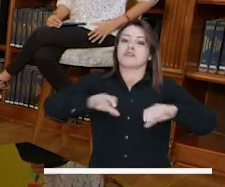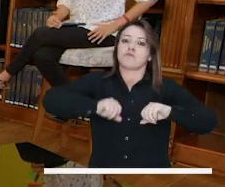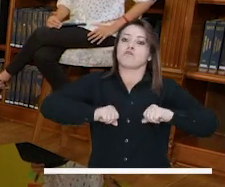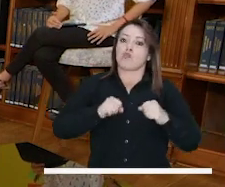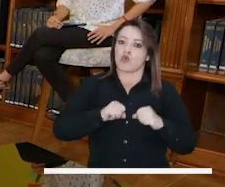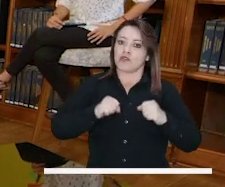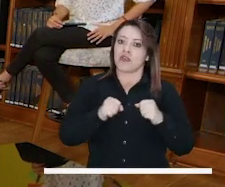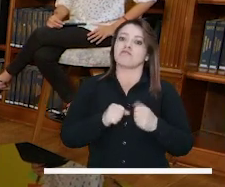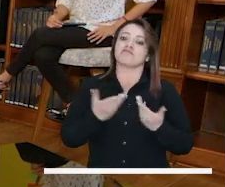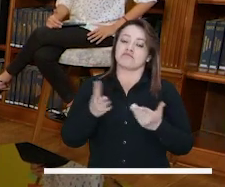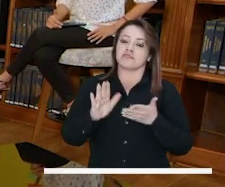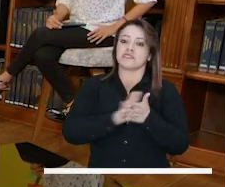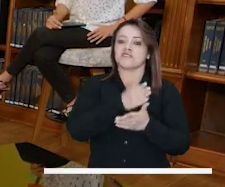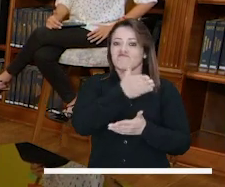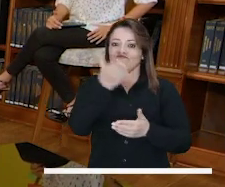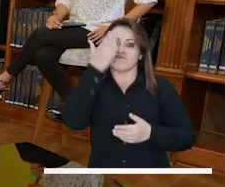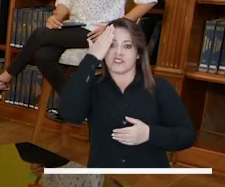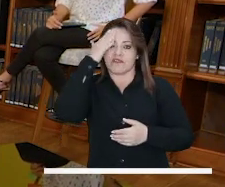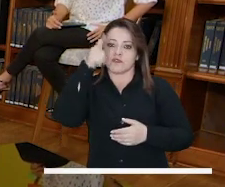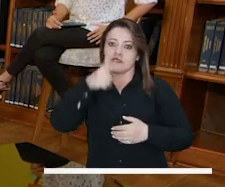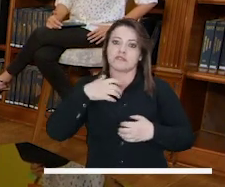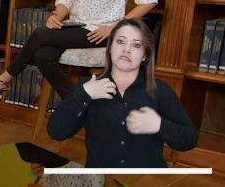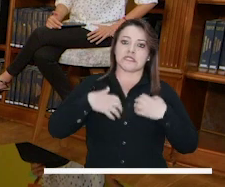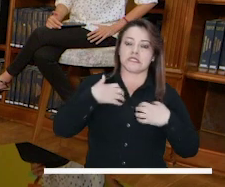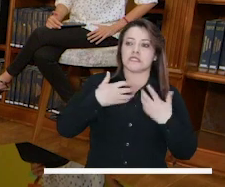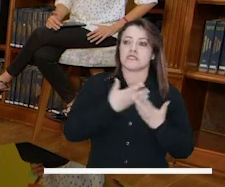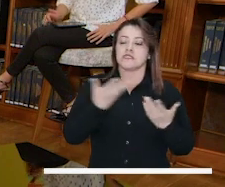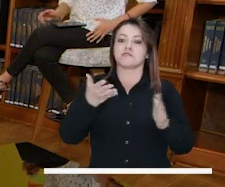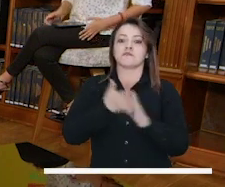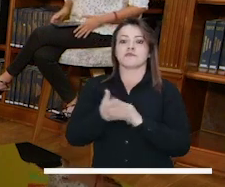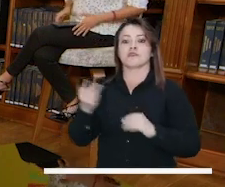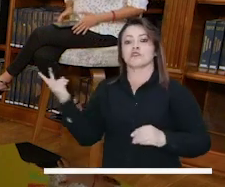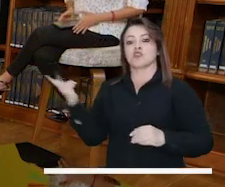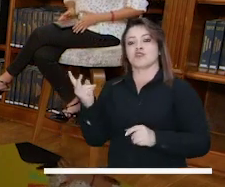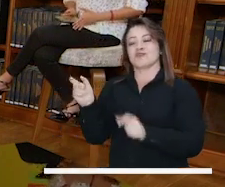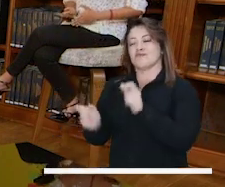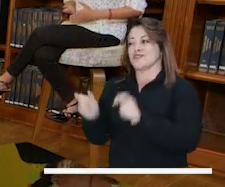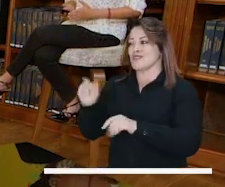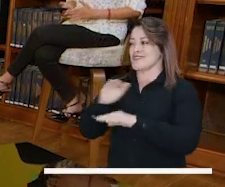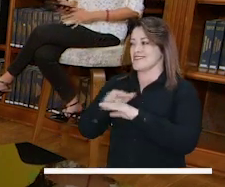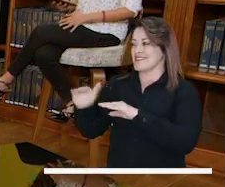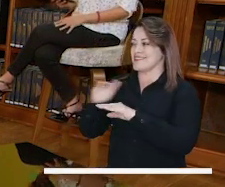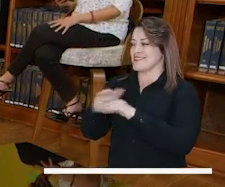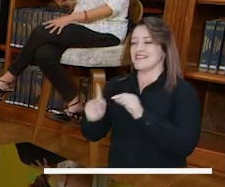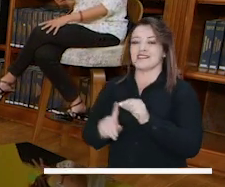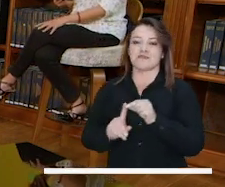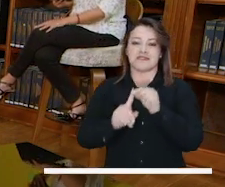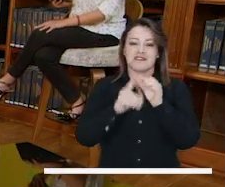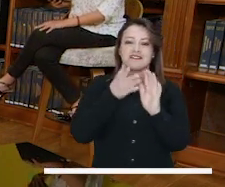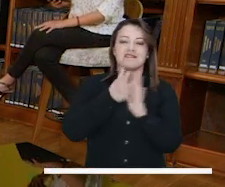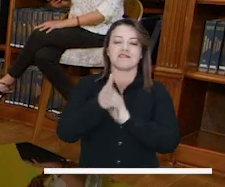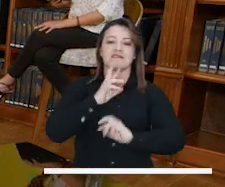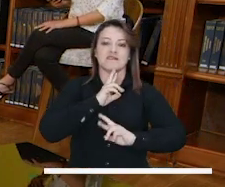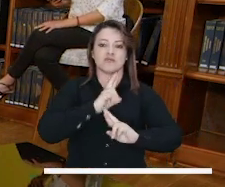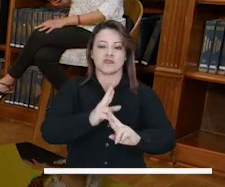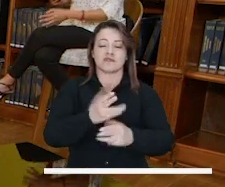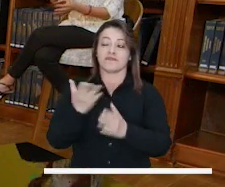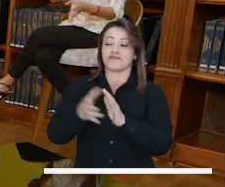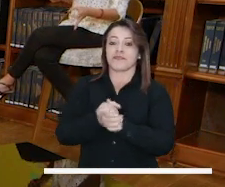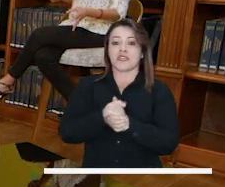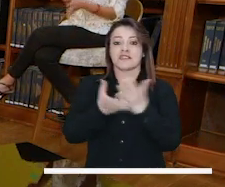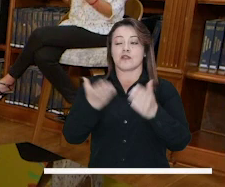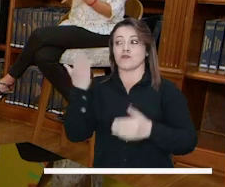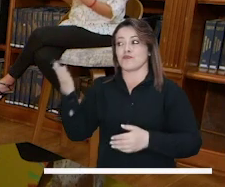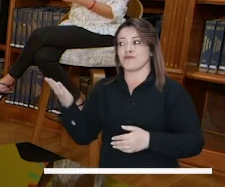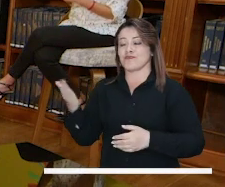alarmas, aquí en especial en la ciudad de Bogotá. Sabemos que ustedes tienen muchas inquietudes y por eso hoy tenemos dos invitados muy especiales